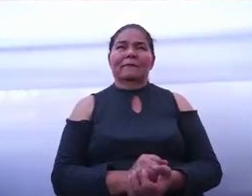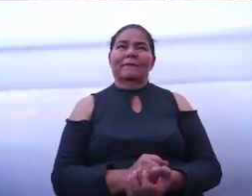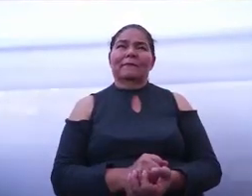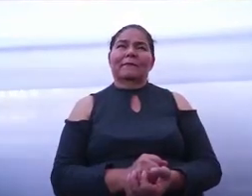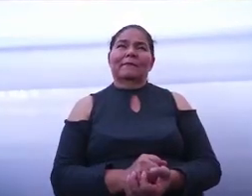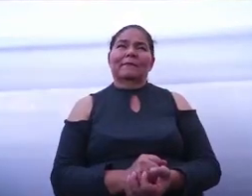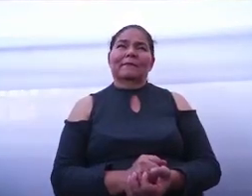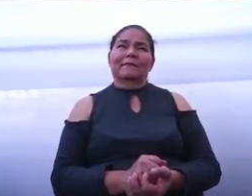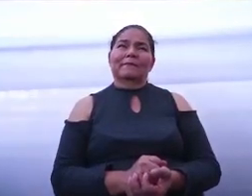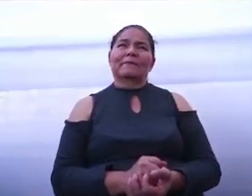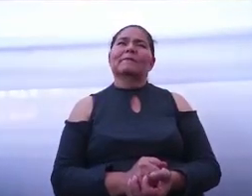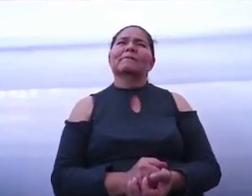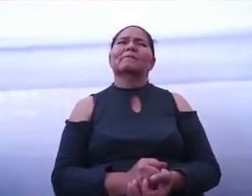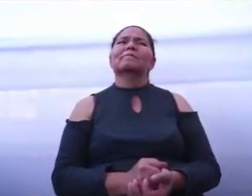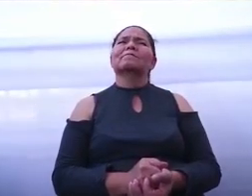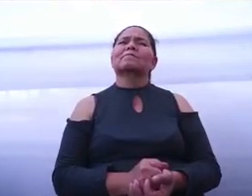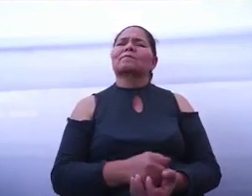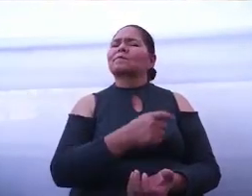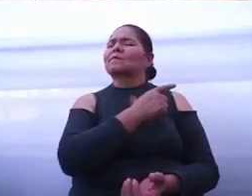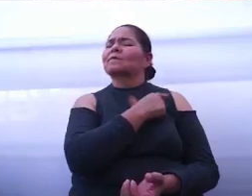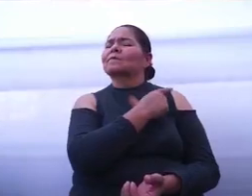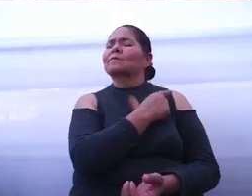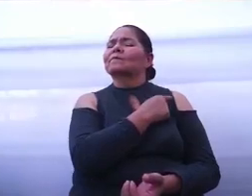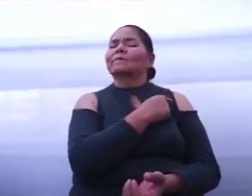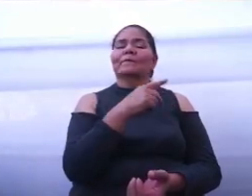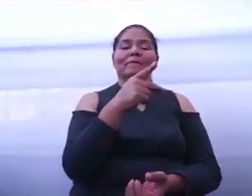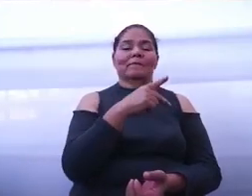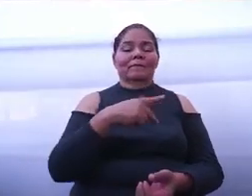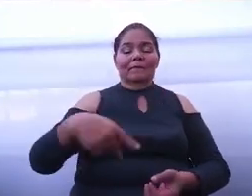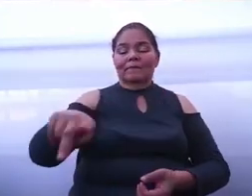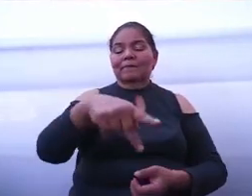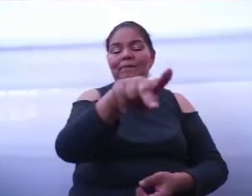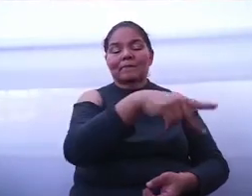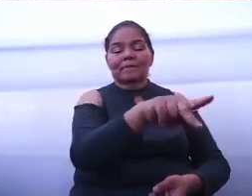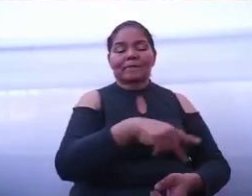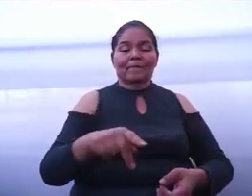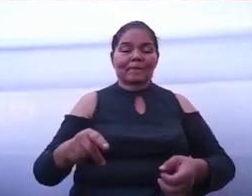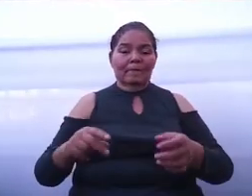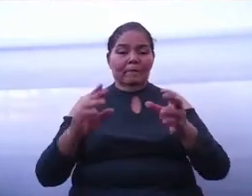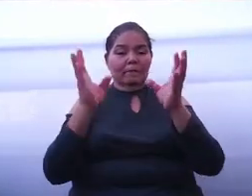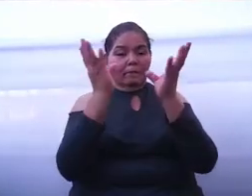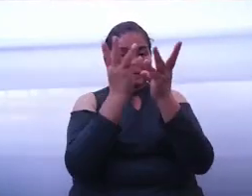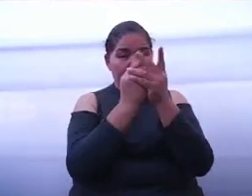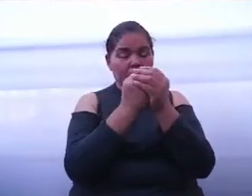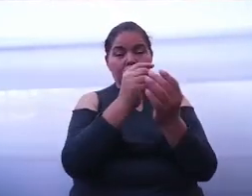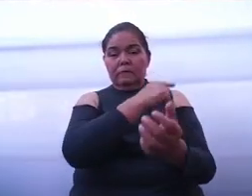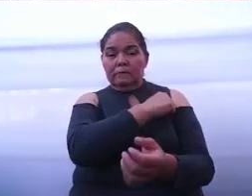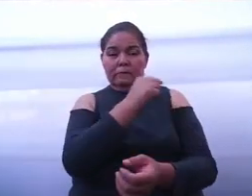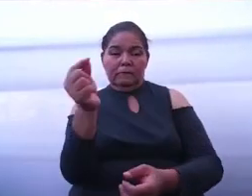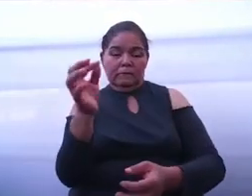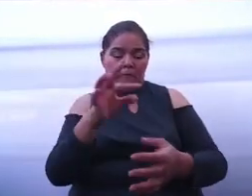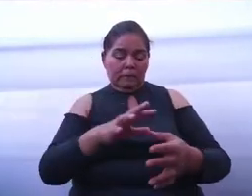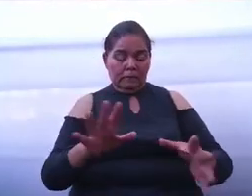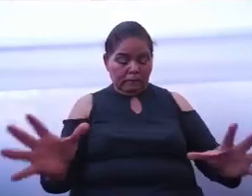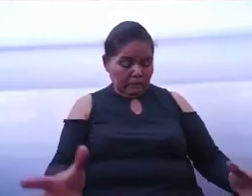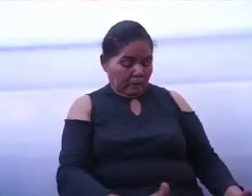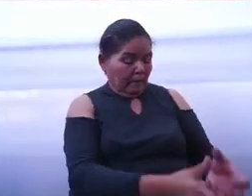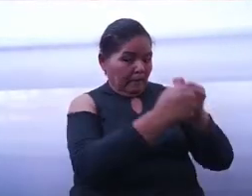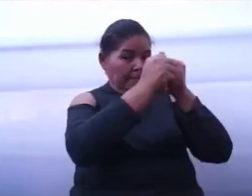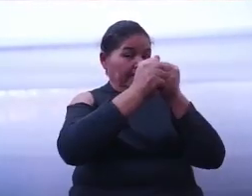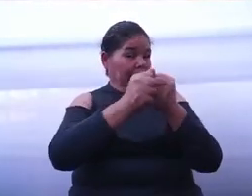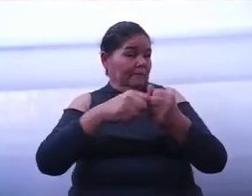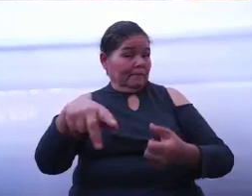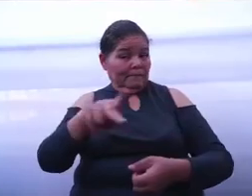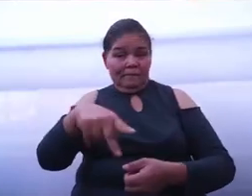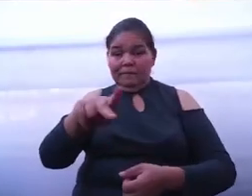porque sólo el pueblo organizado puede salvar al pueblo, por lo